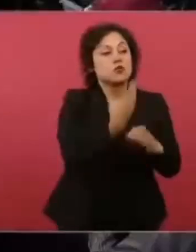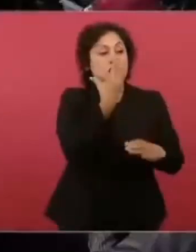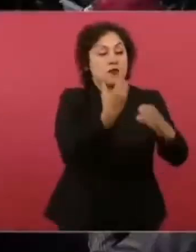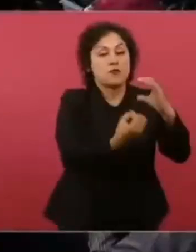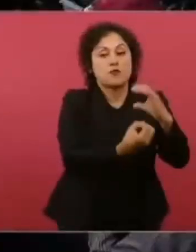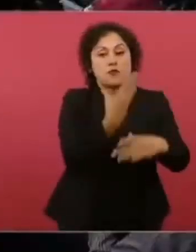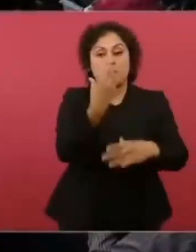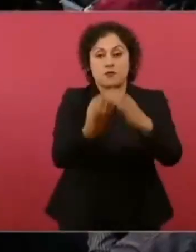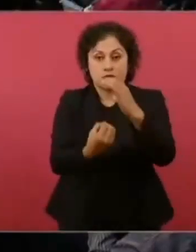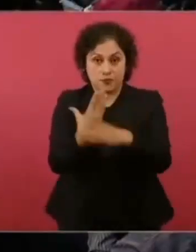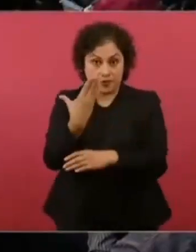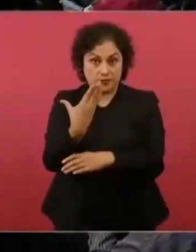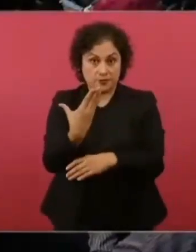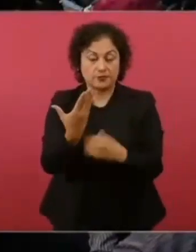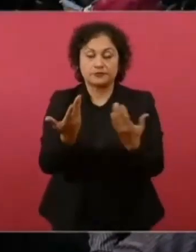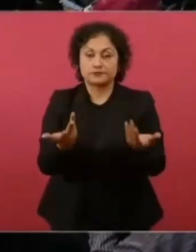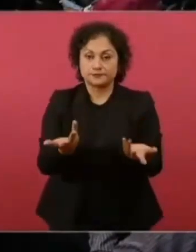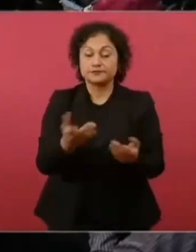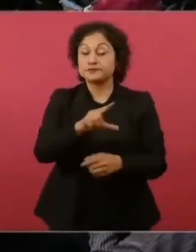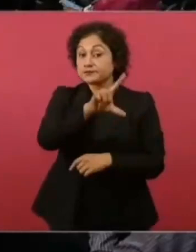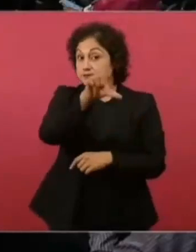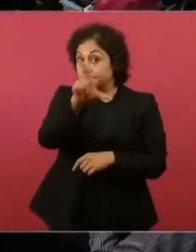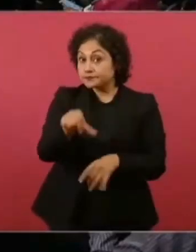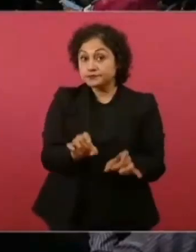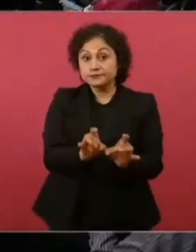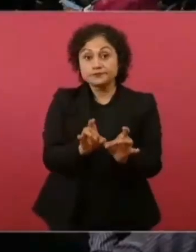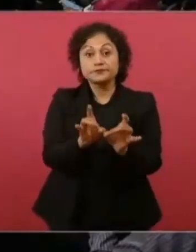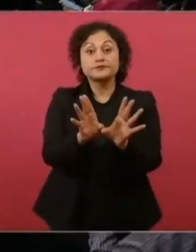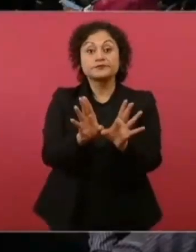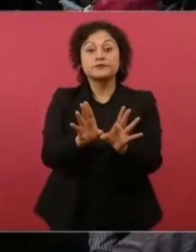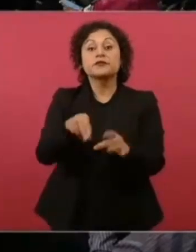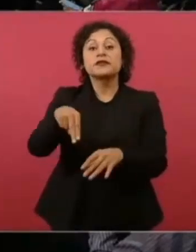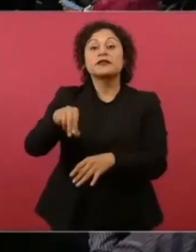se expulsa a Napoleón,